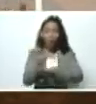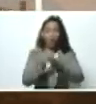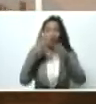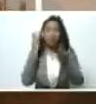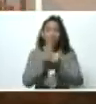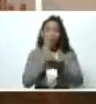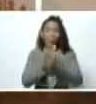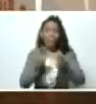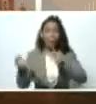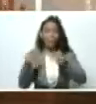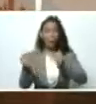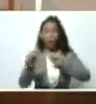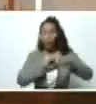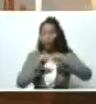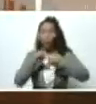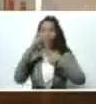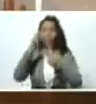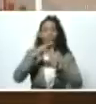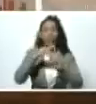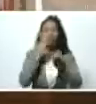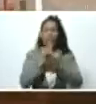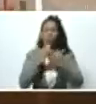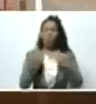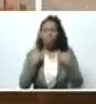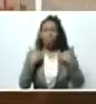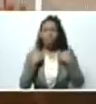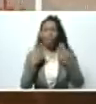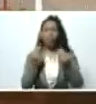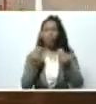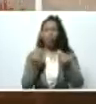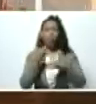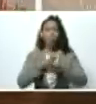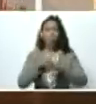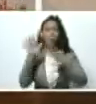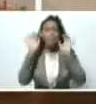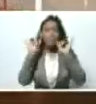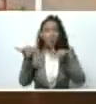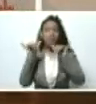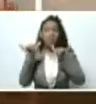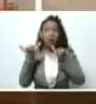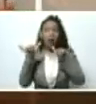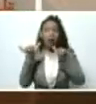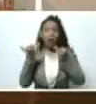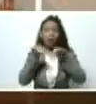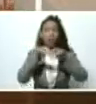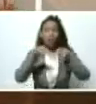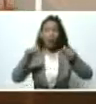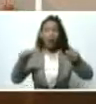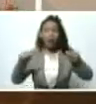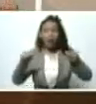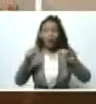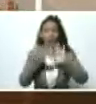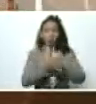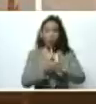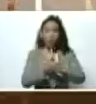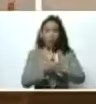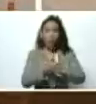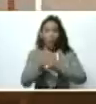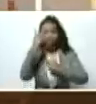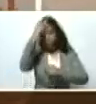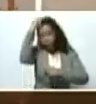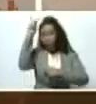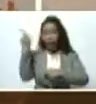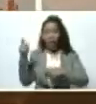activado, el Táchira siempre sufre mucho, por la misma topografía, la geografía. Tarek es de